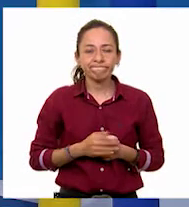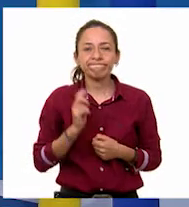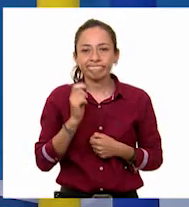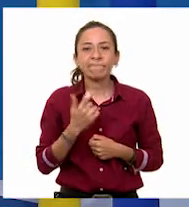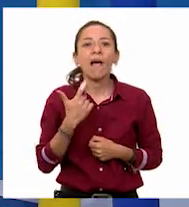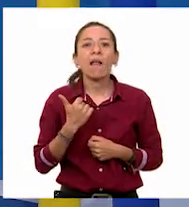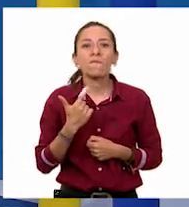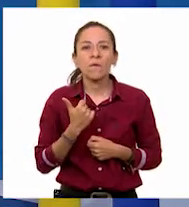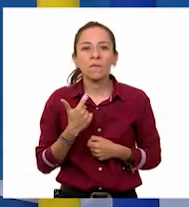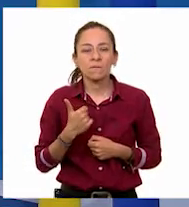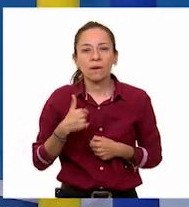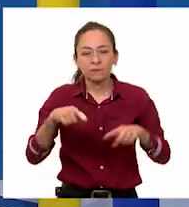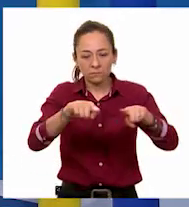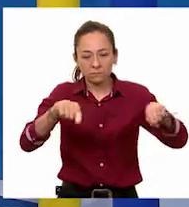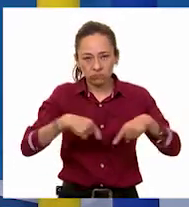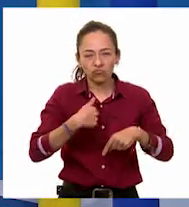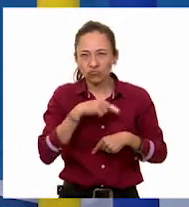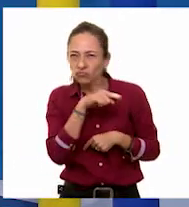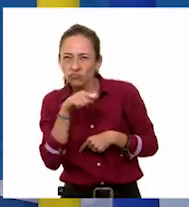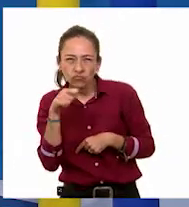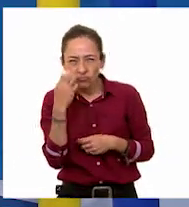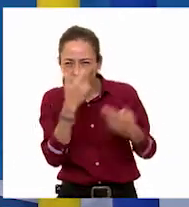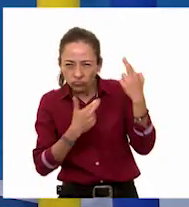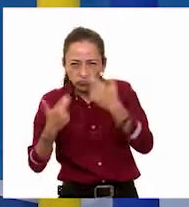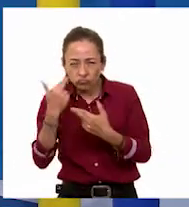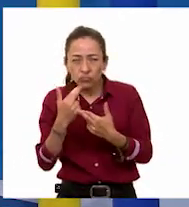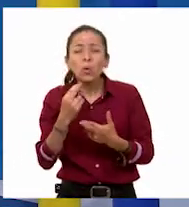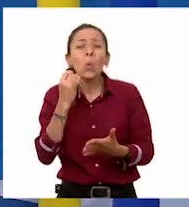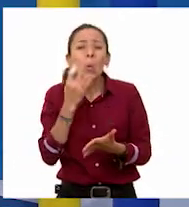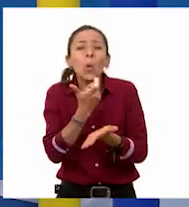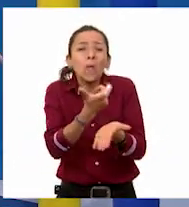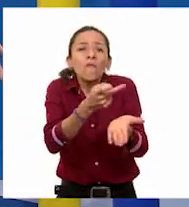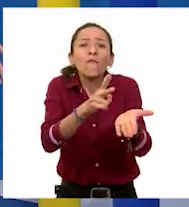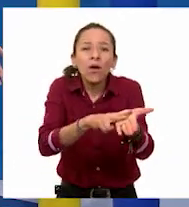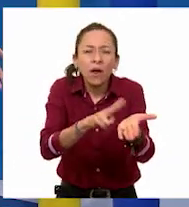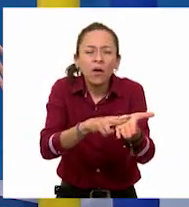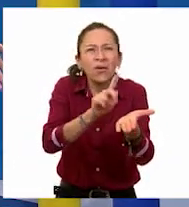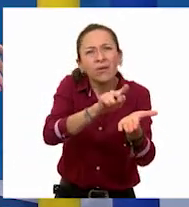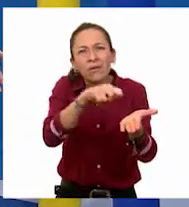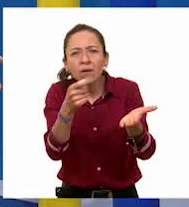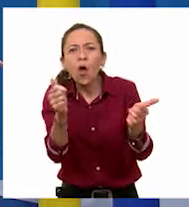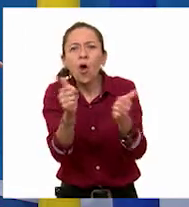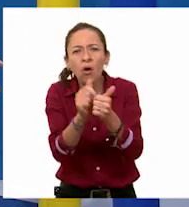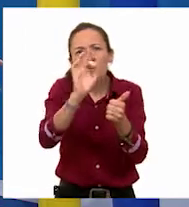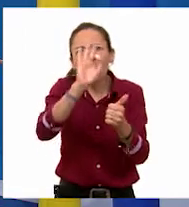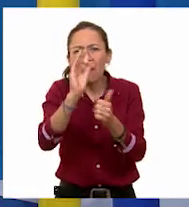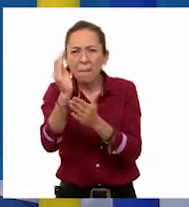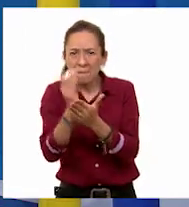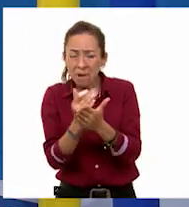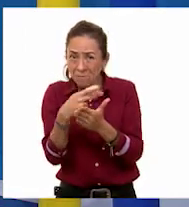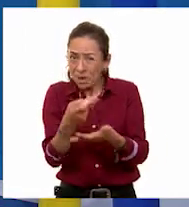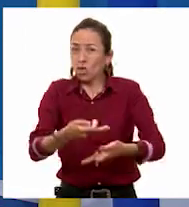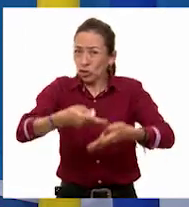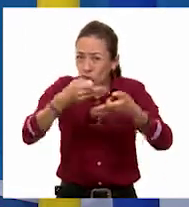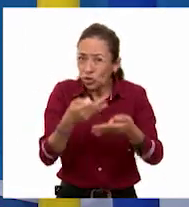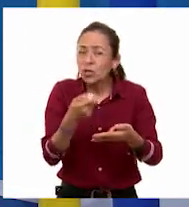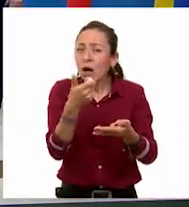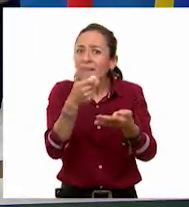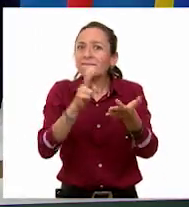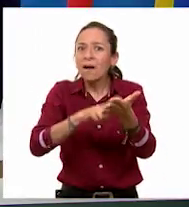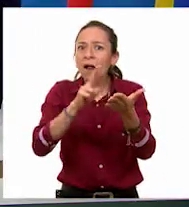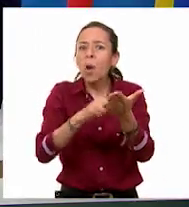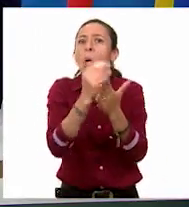tenían el precio original y el descuento que se les aplicaba, pero desconocía el precio señalado o el precio rebajado.